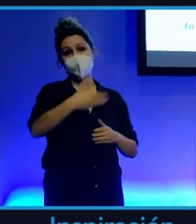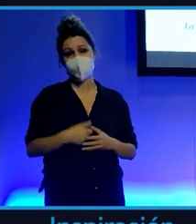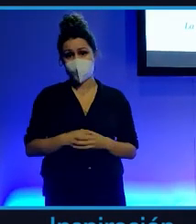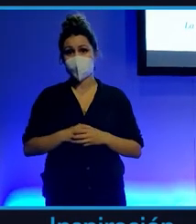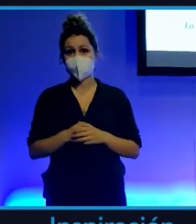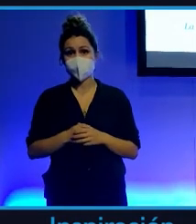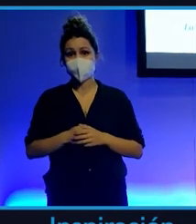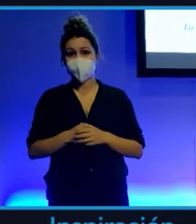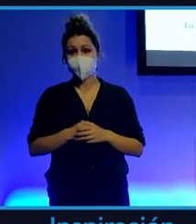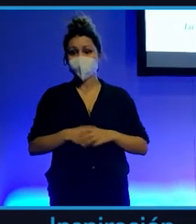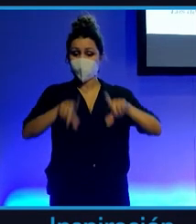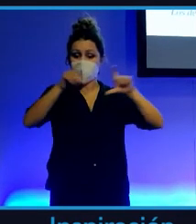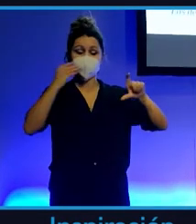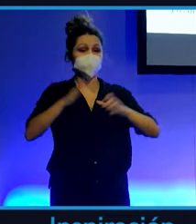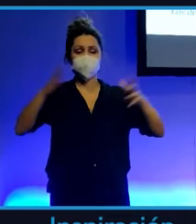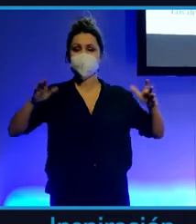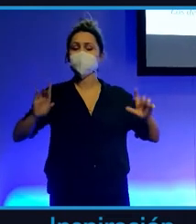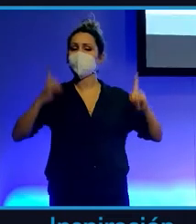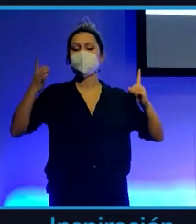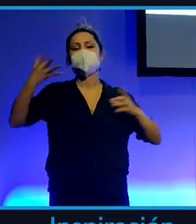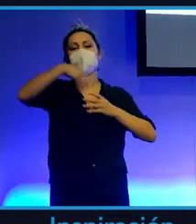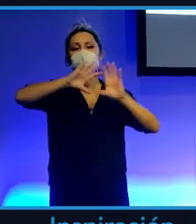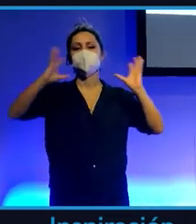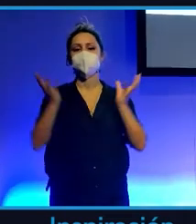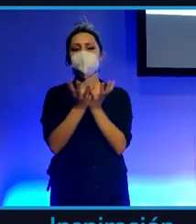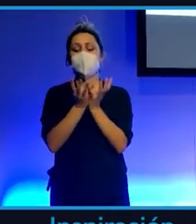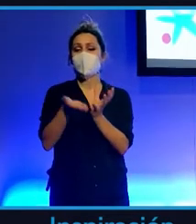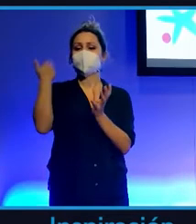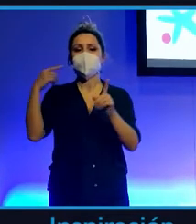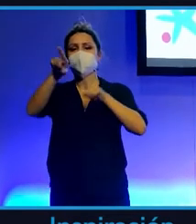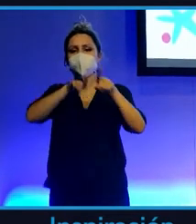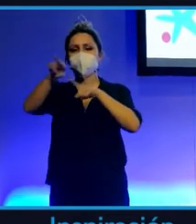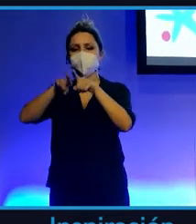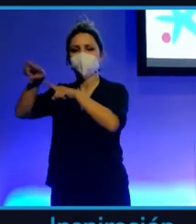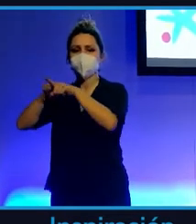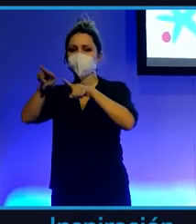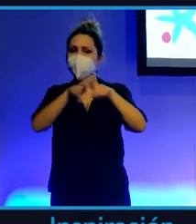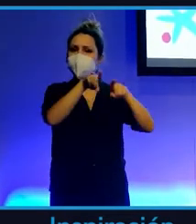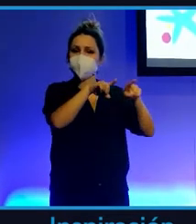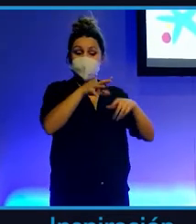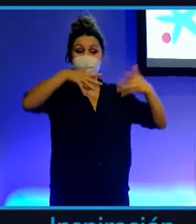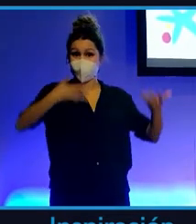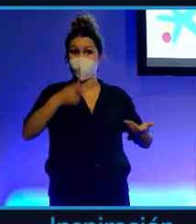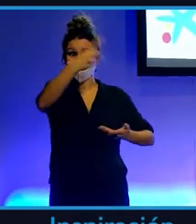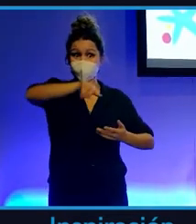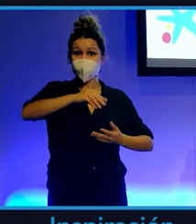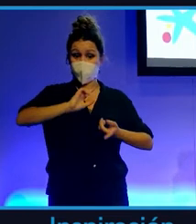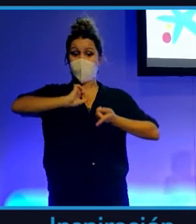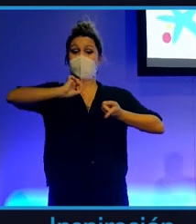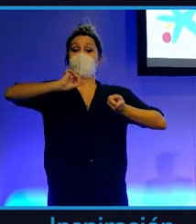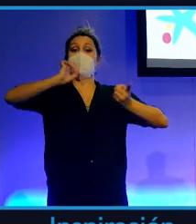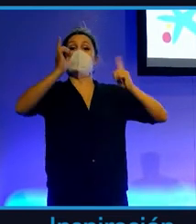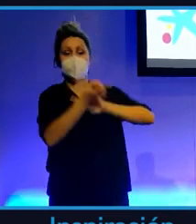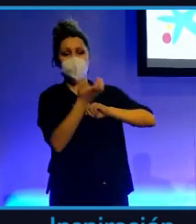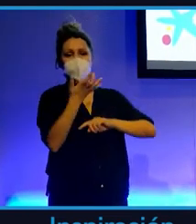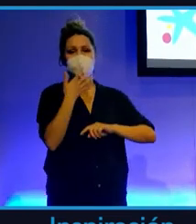Las mayores entidades financieras del mundo todas que al principio eran críticas están entrando una detrás de otra. Por